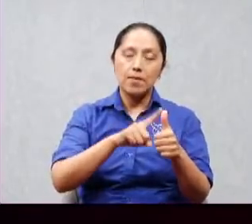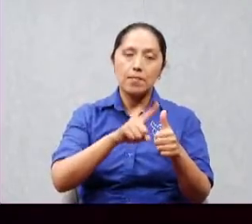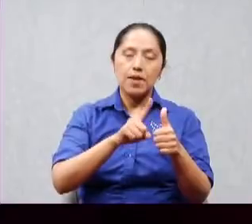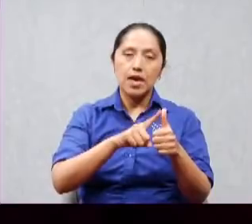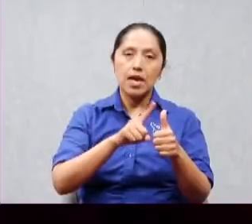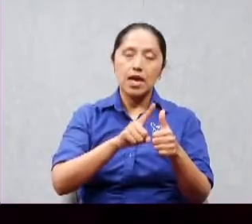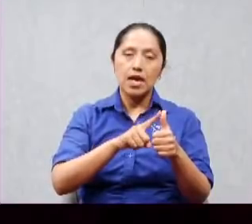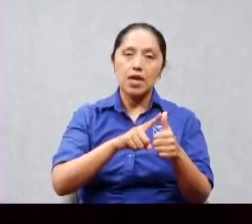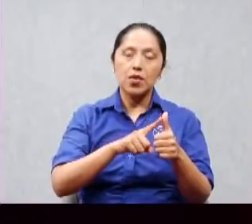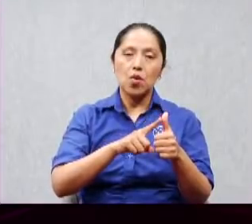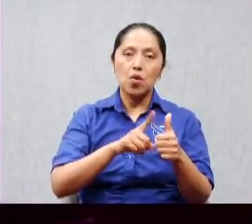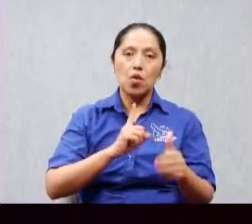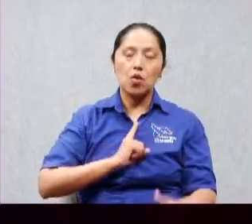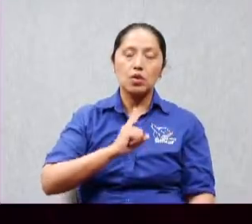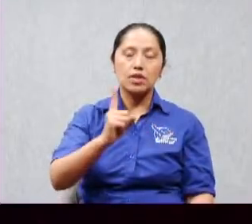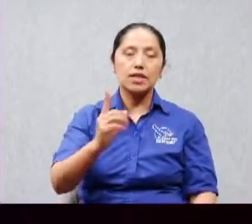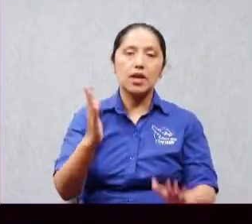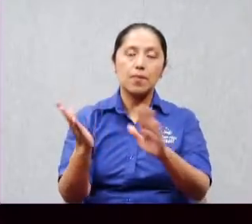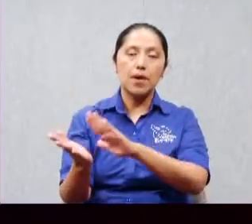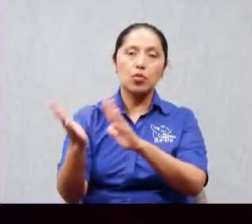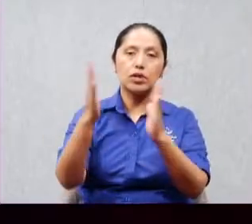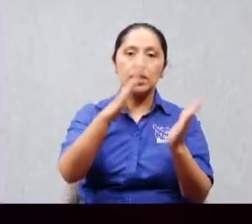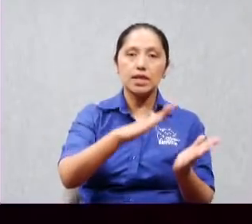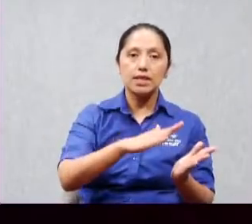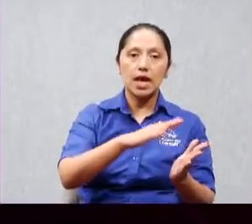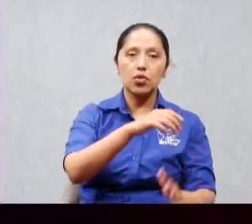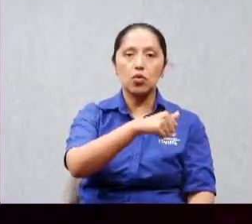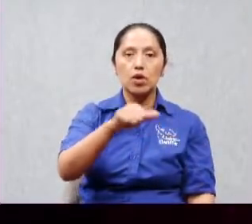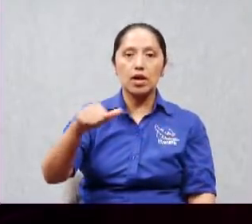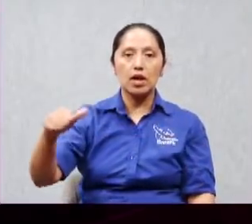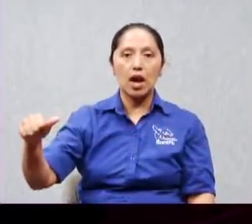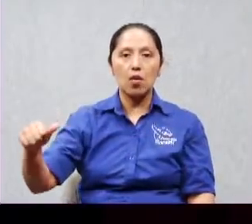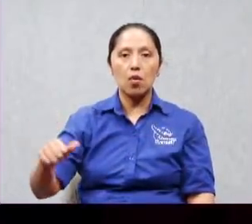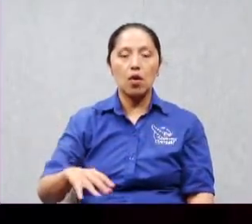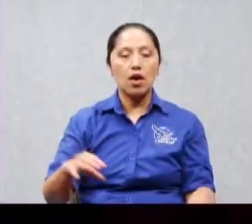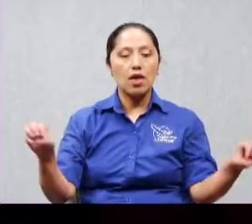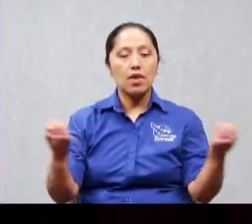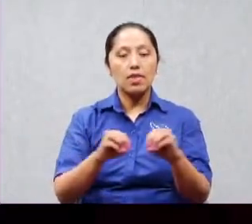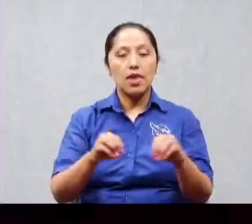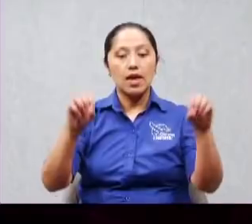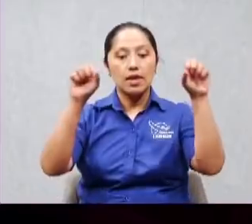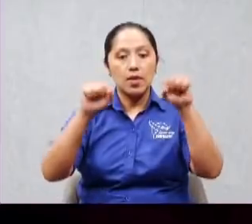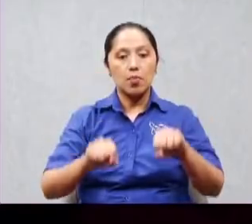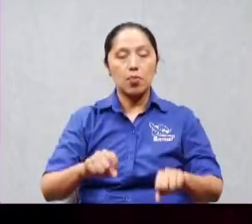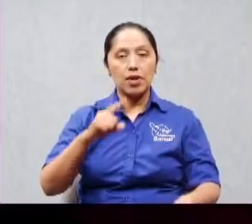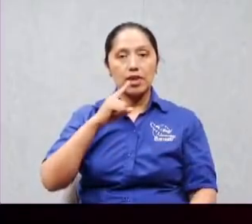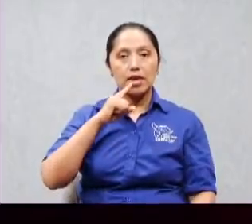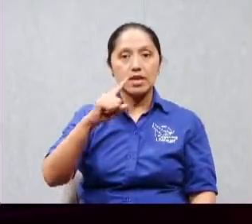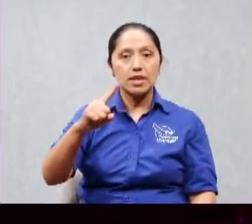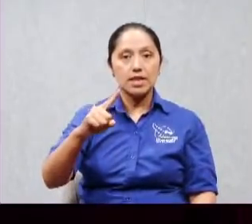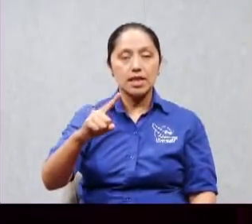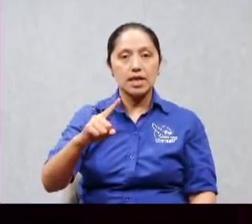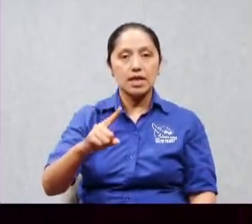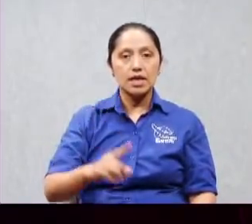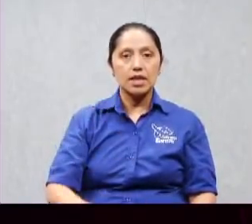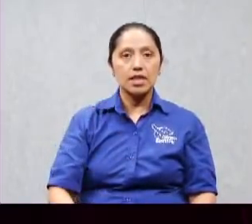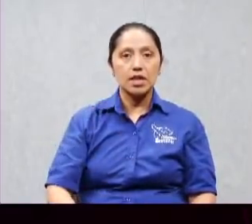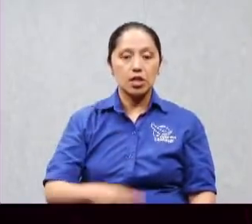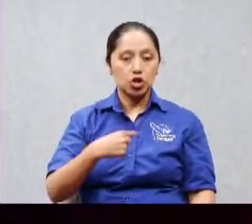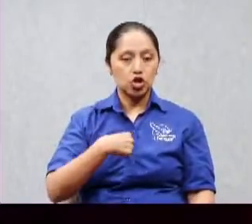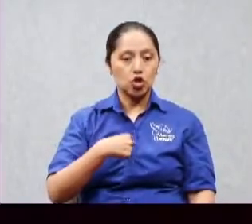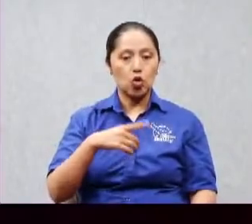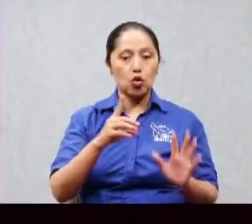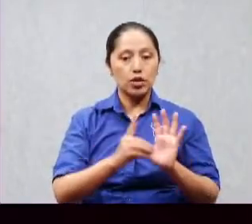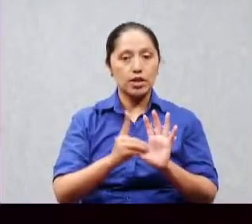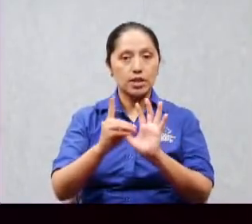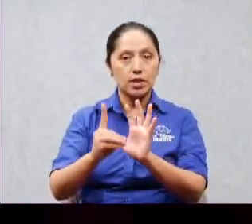primero tiene que ser bautizado en agua si ninguno puede decir que es discípulo si no lo han bautizado después de bautizarlo le tienen que